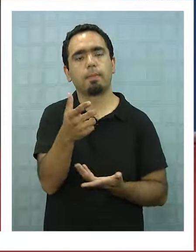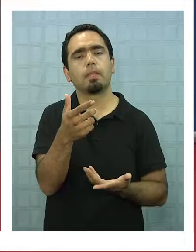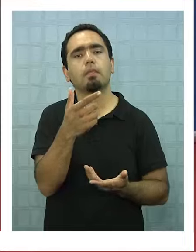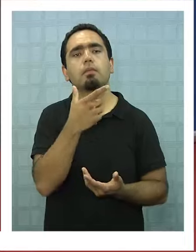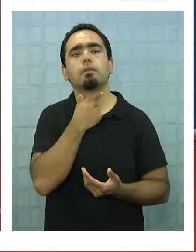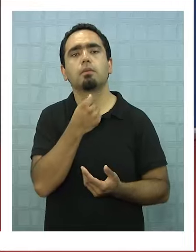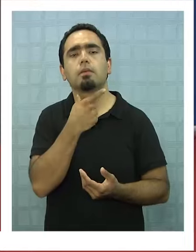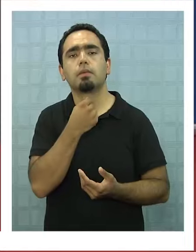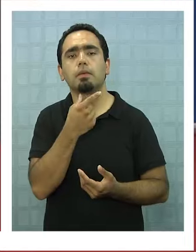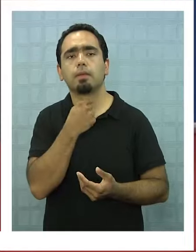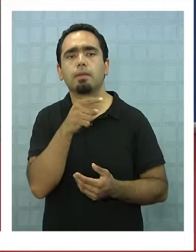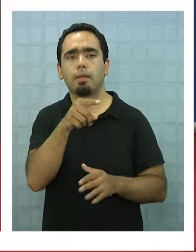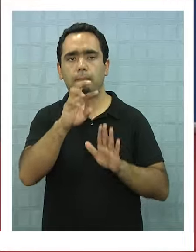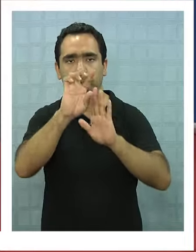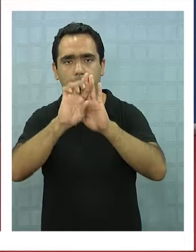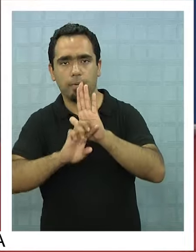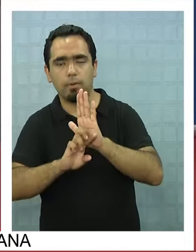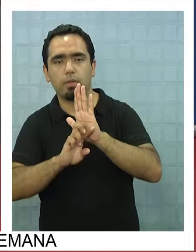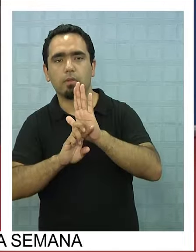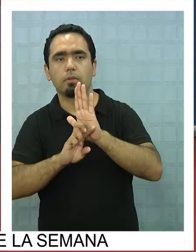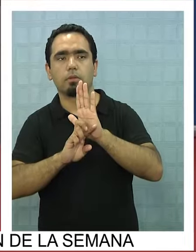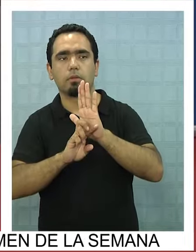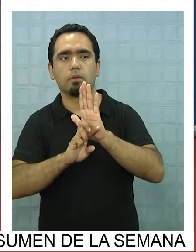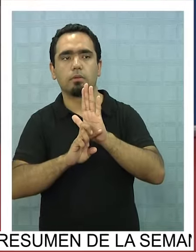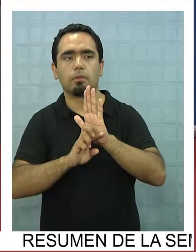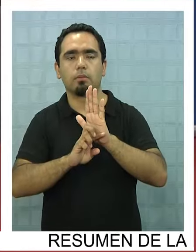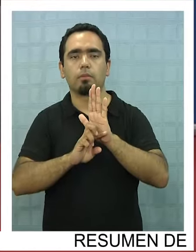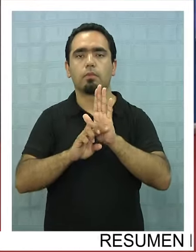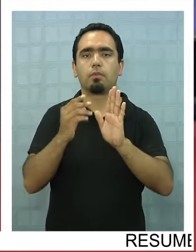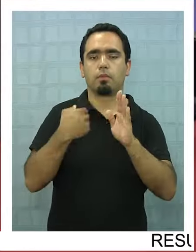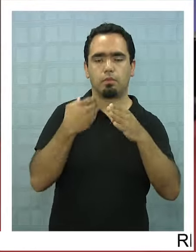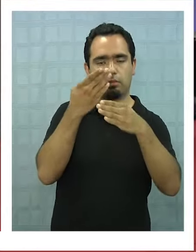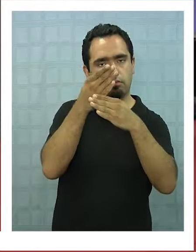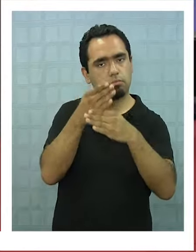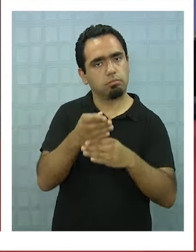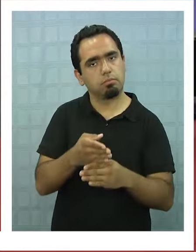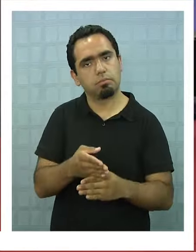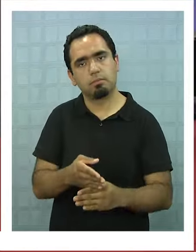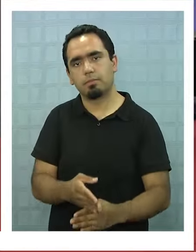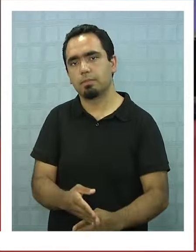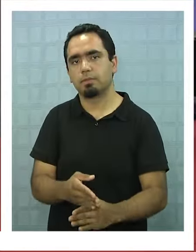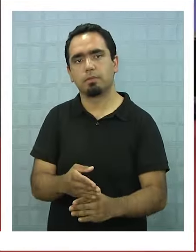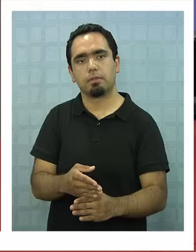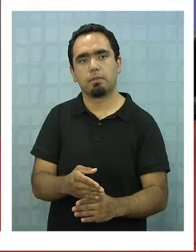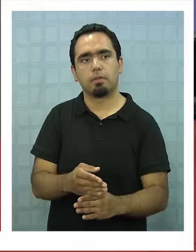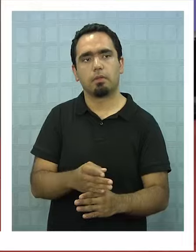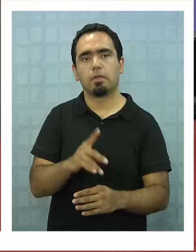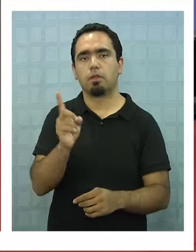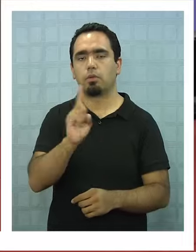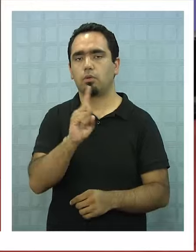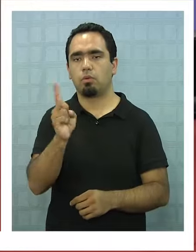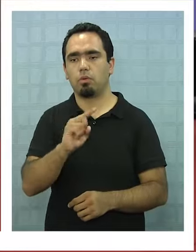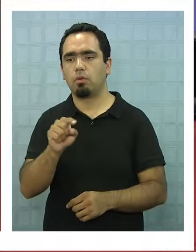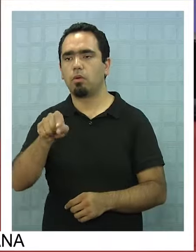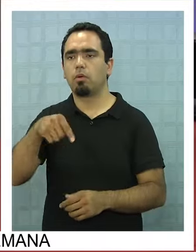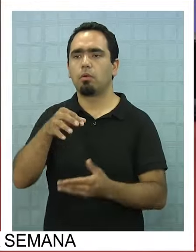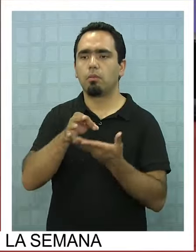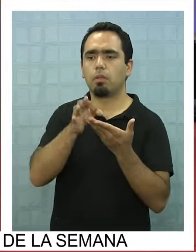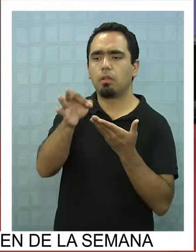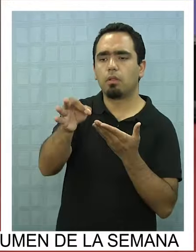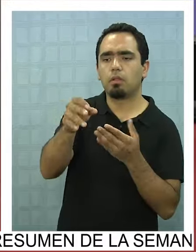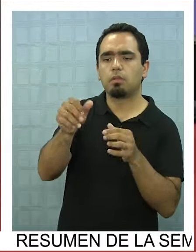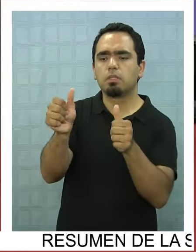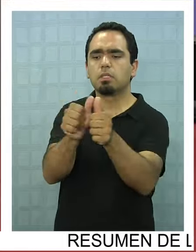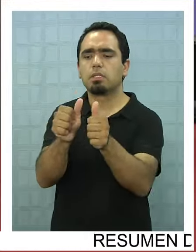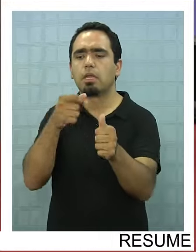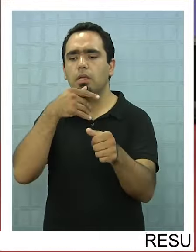con la intención, digamos, de que sea un proyecto sustentable y que no generemos ningún